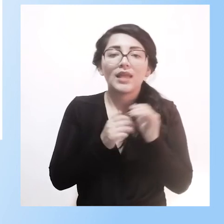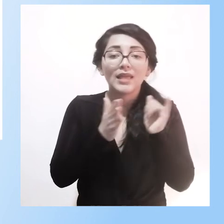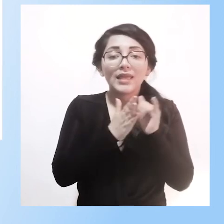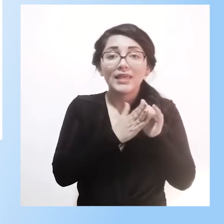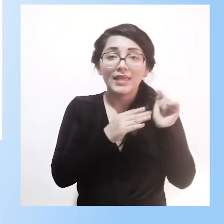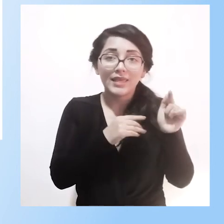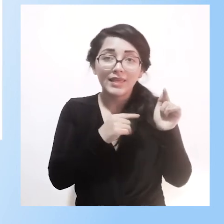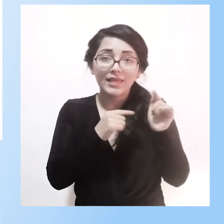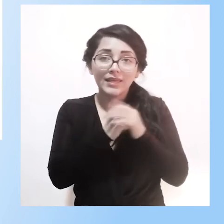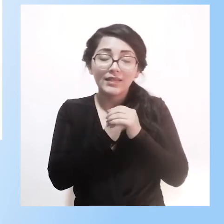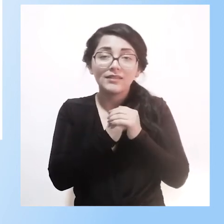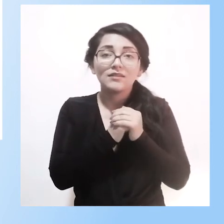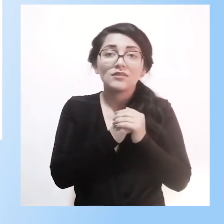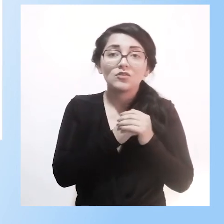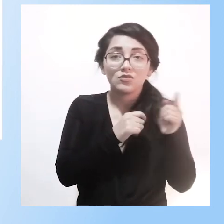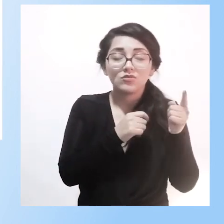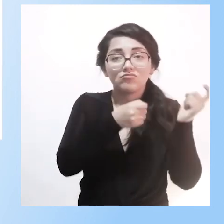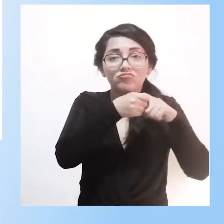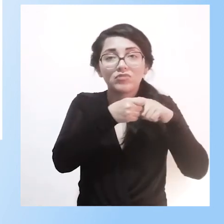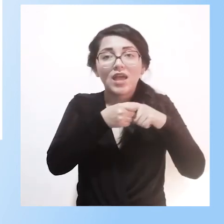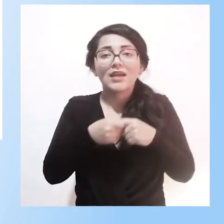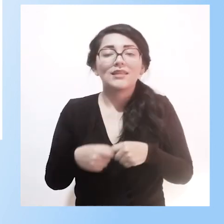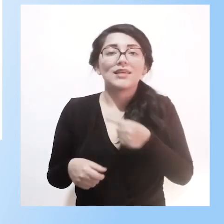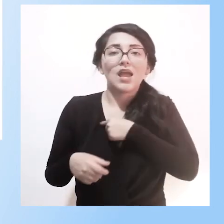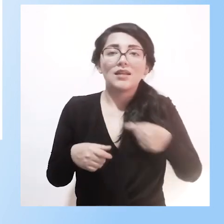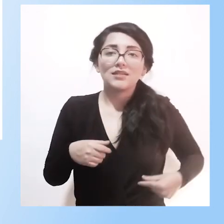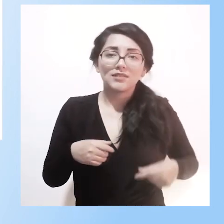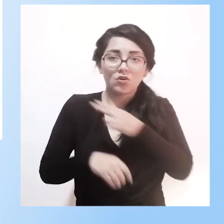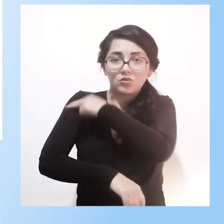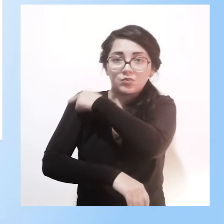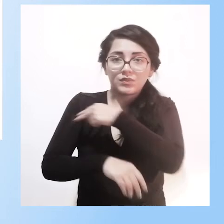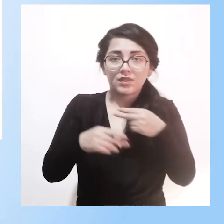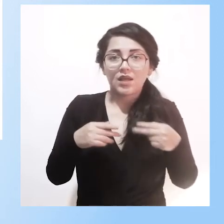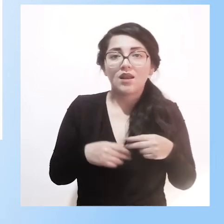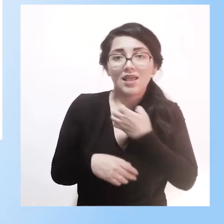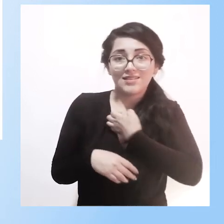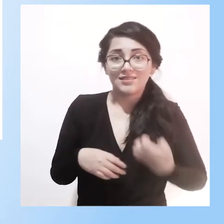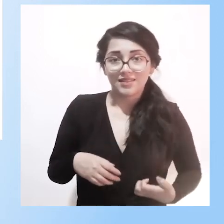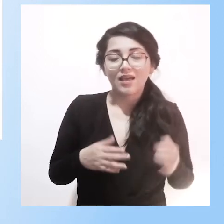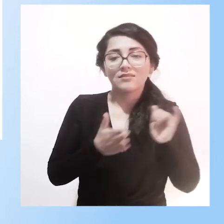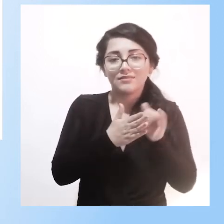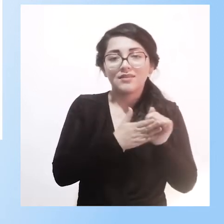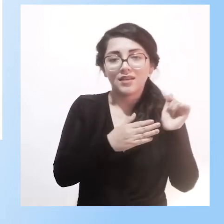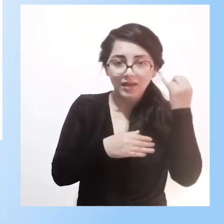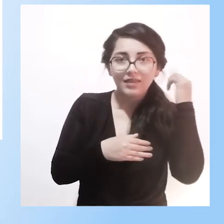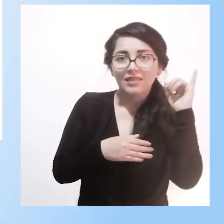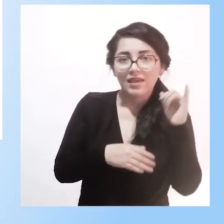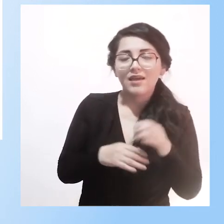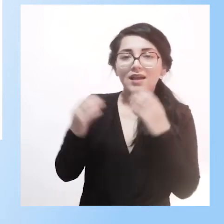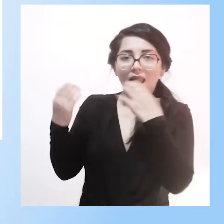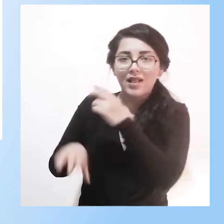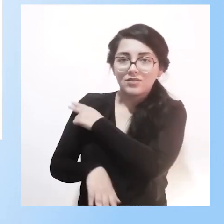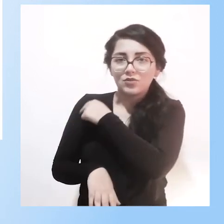gerencia de hospitales públicos. Y estoy en esa organización justamente para implantar las salas hospitalarias en los